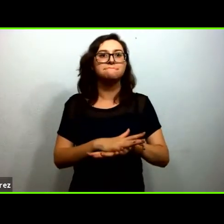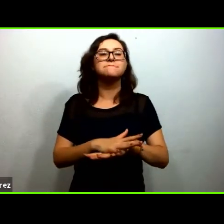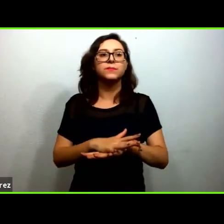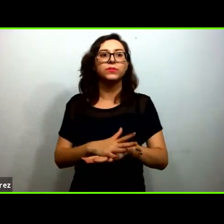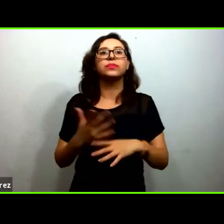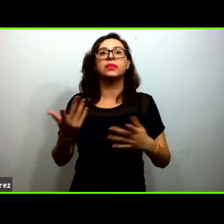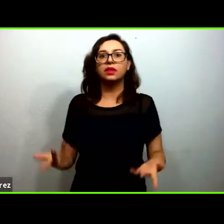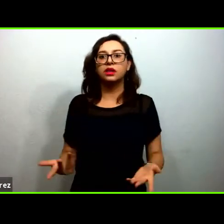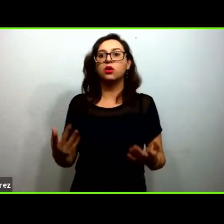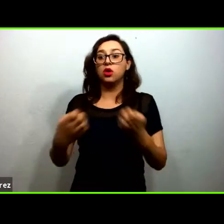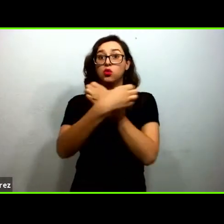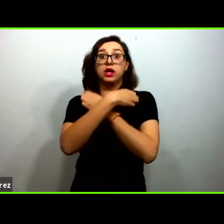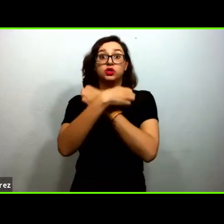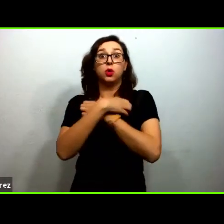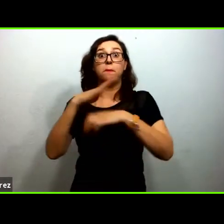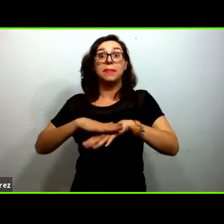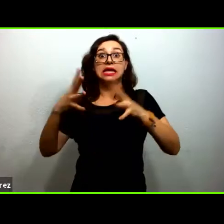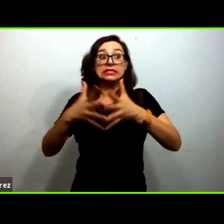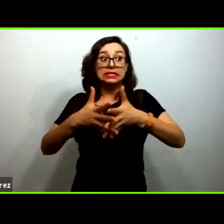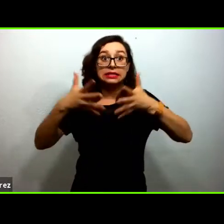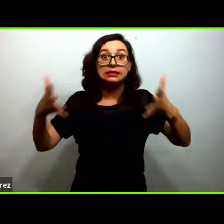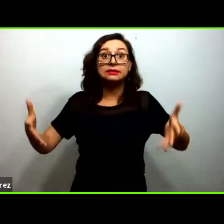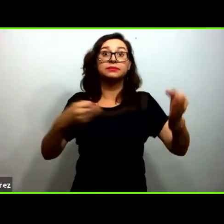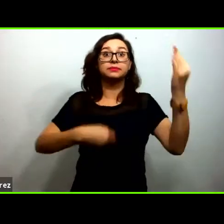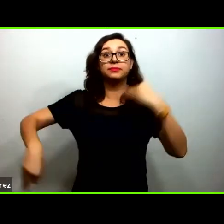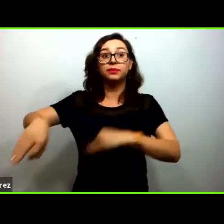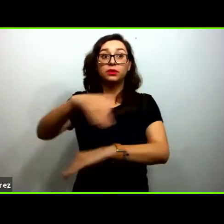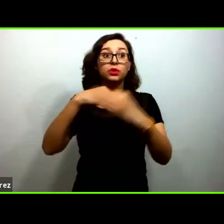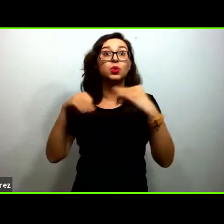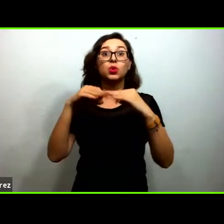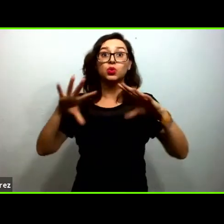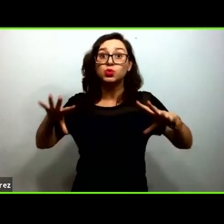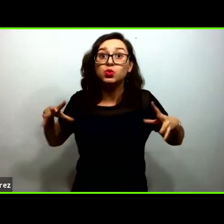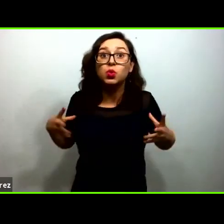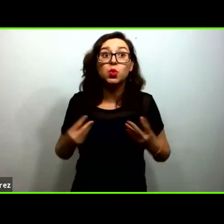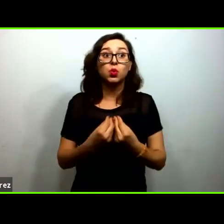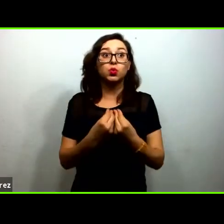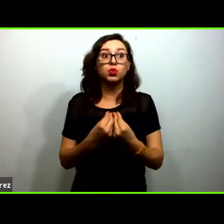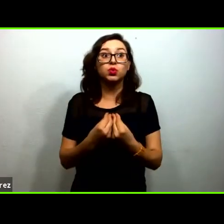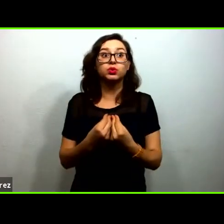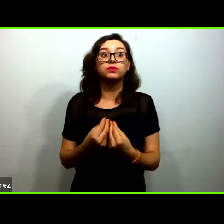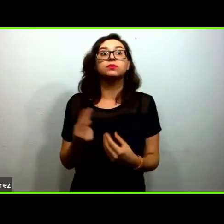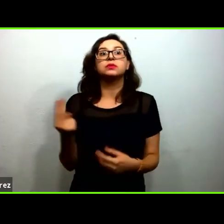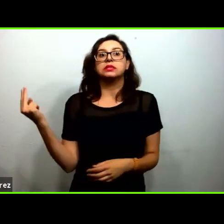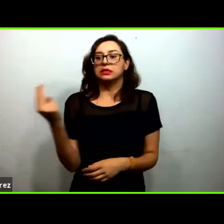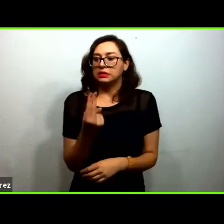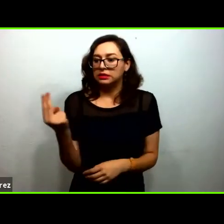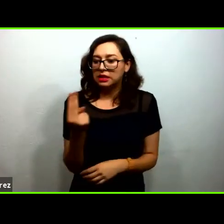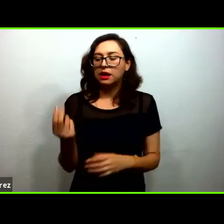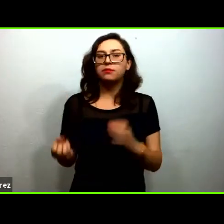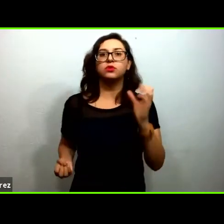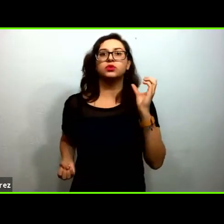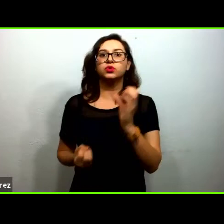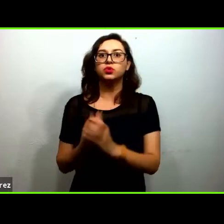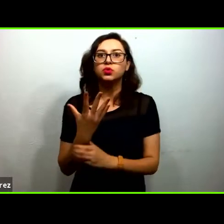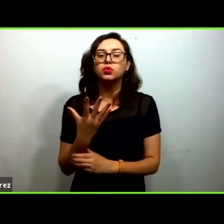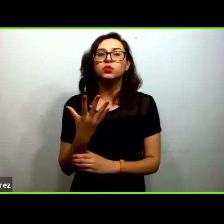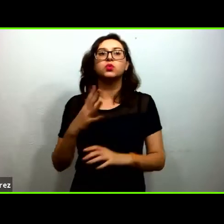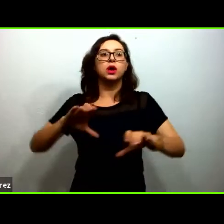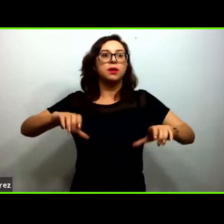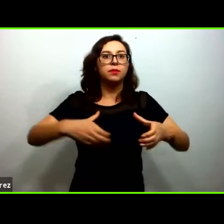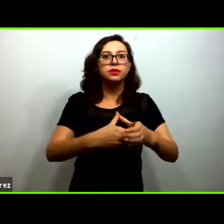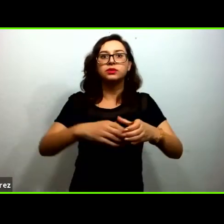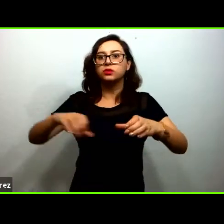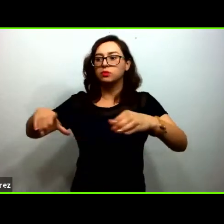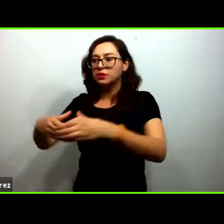ampliada en donde estamos todos juntos tenemos que crear nuevas posibilidades que permitan un regreso